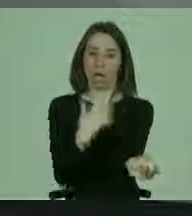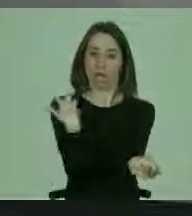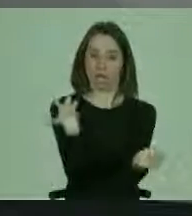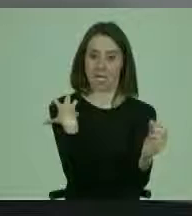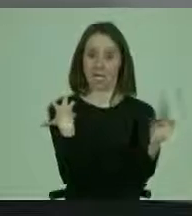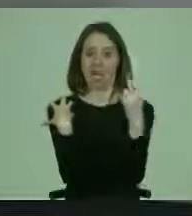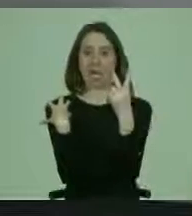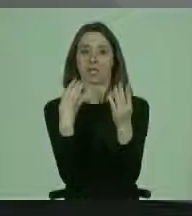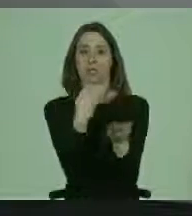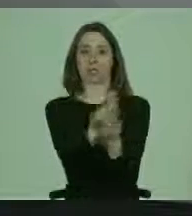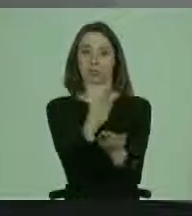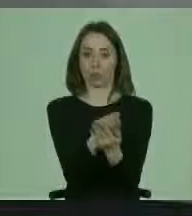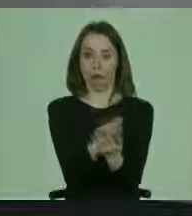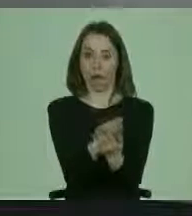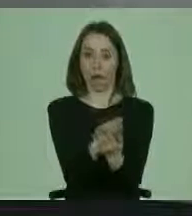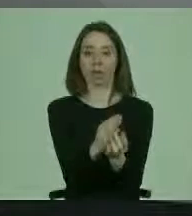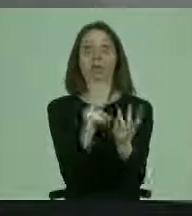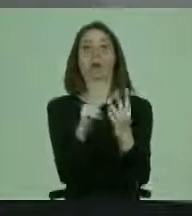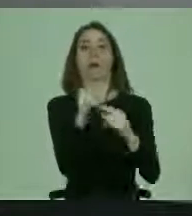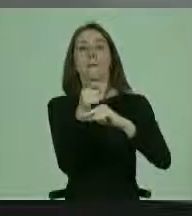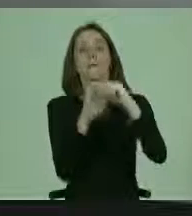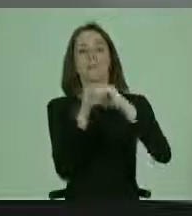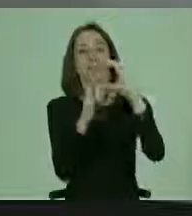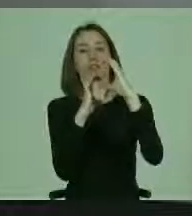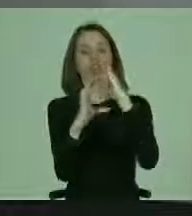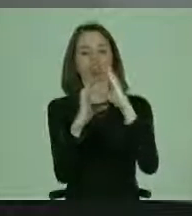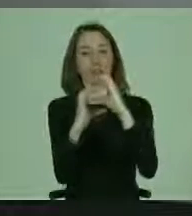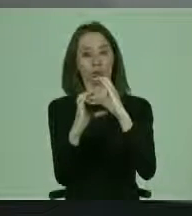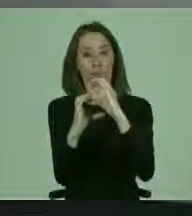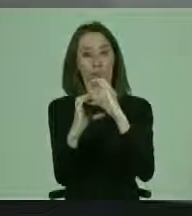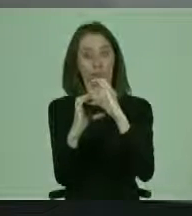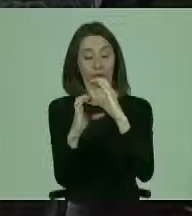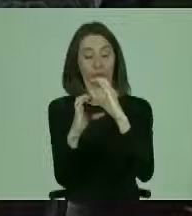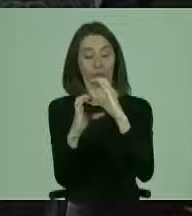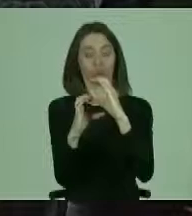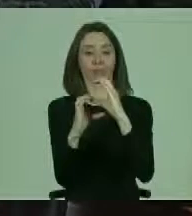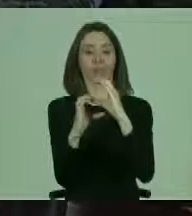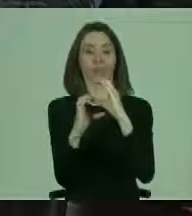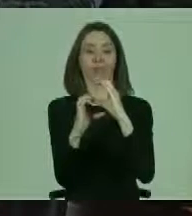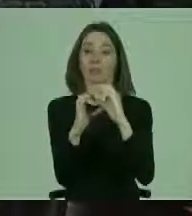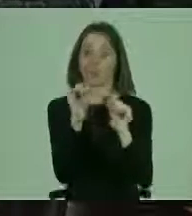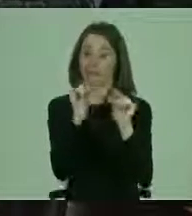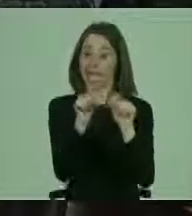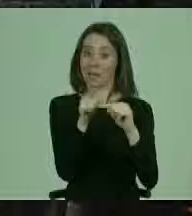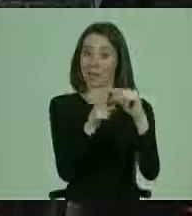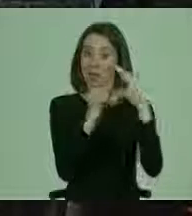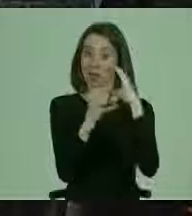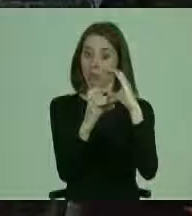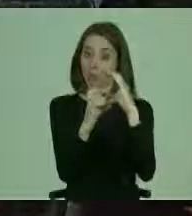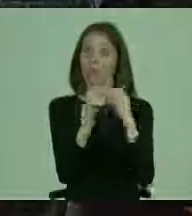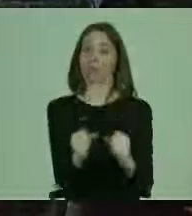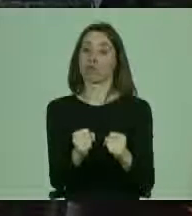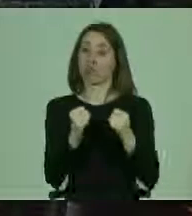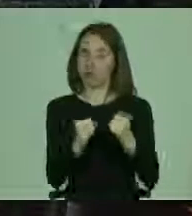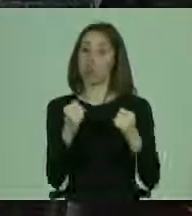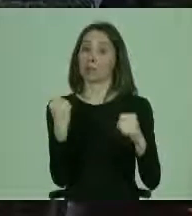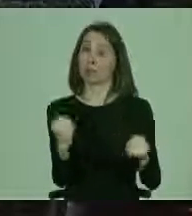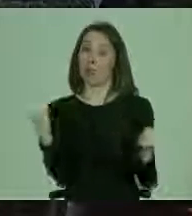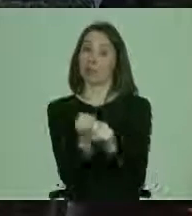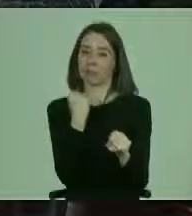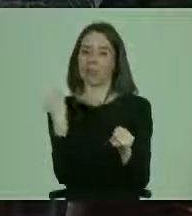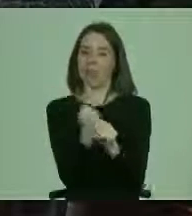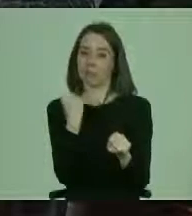sigue en la escuela, pero también en los medios de comunicación social. Ahí se puede hacer un fuerte trabajo